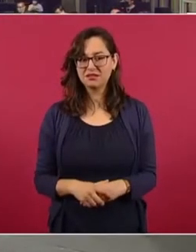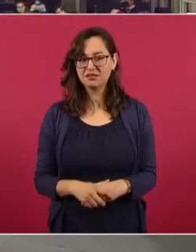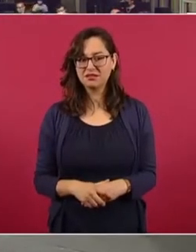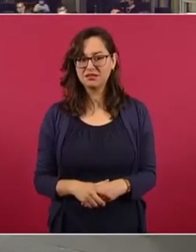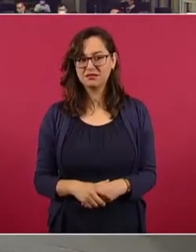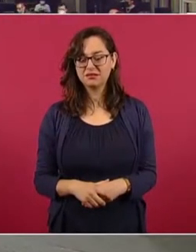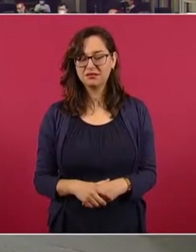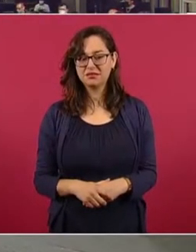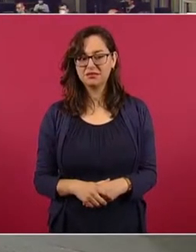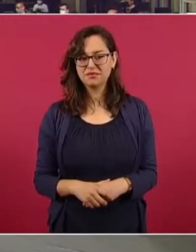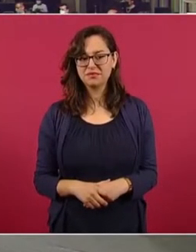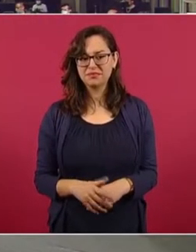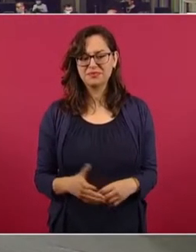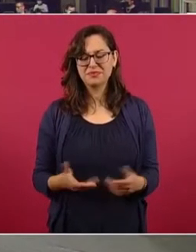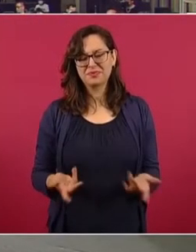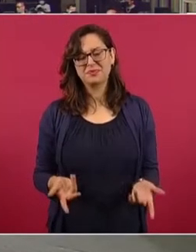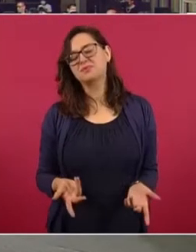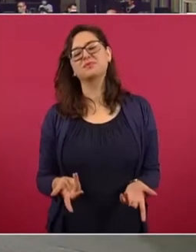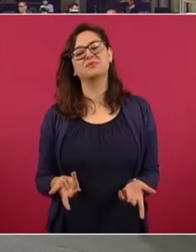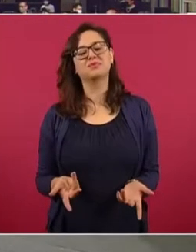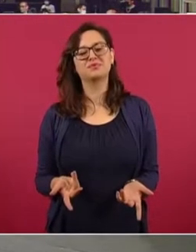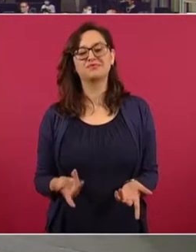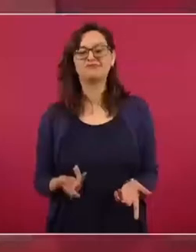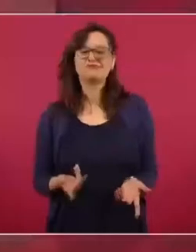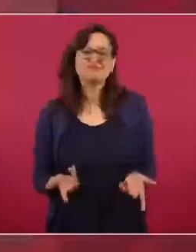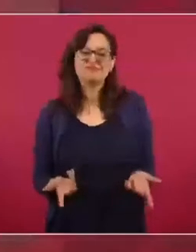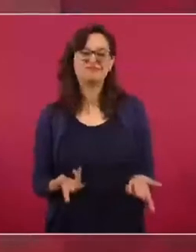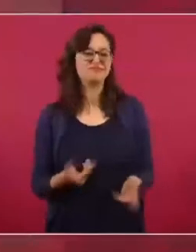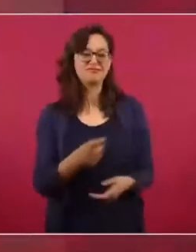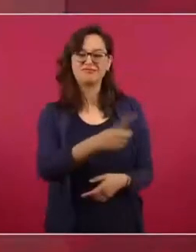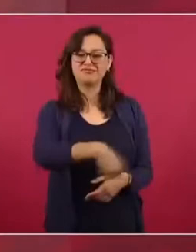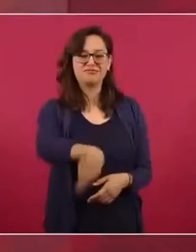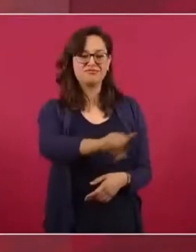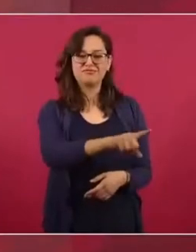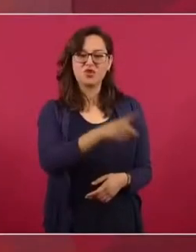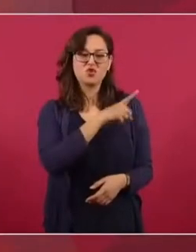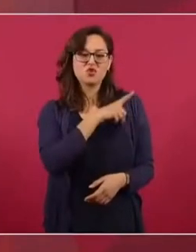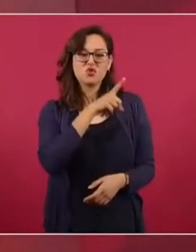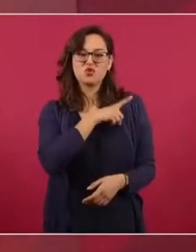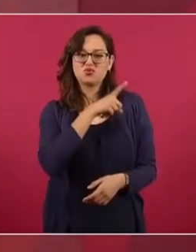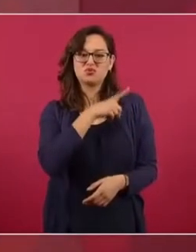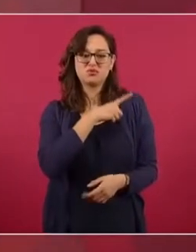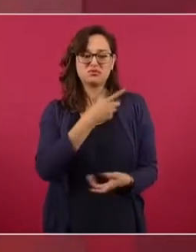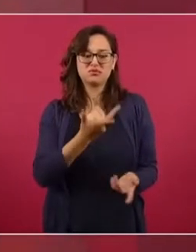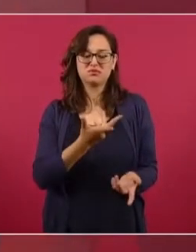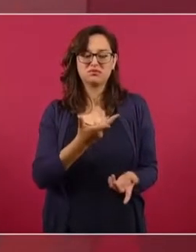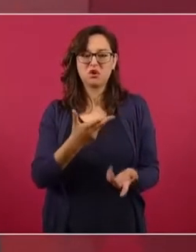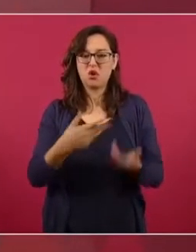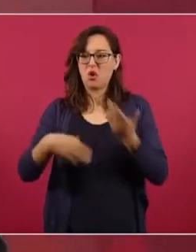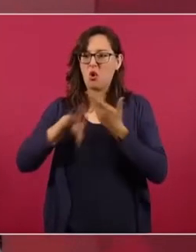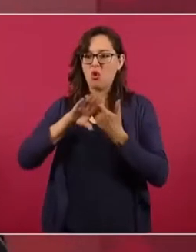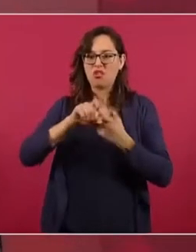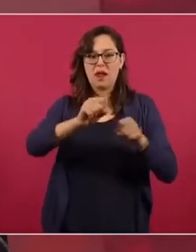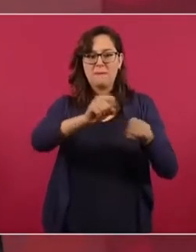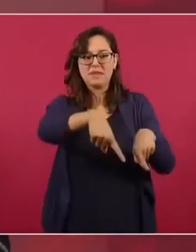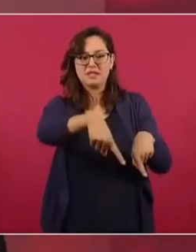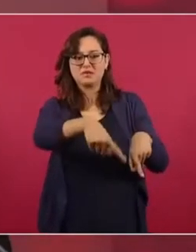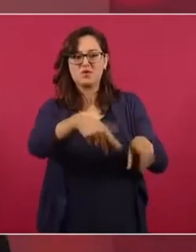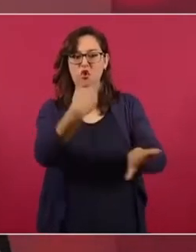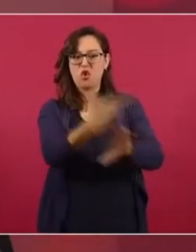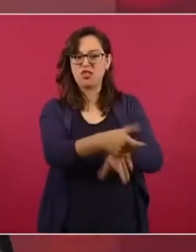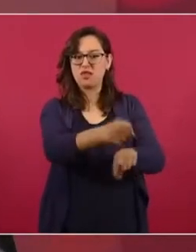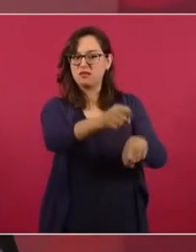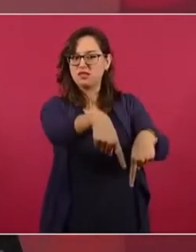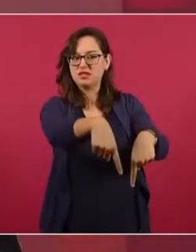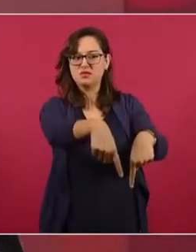Eso les perjudica mucho, porque desgraciadamente,